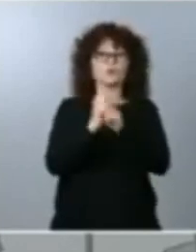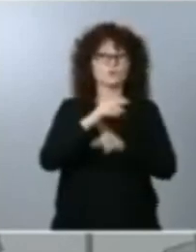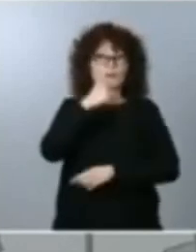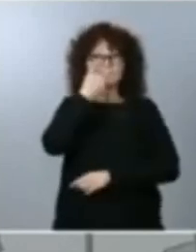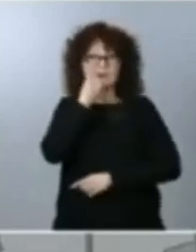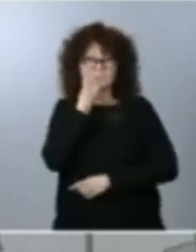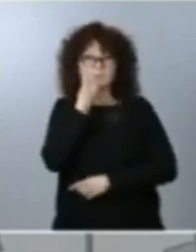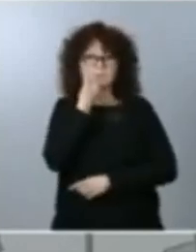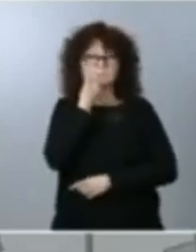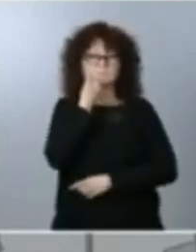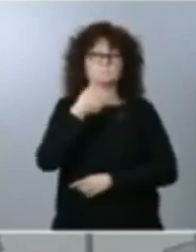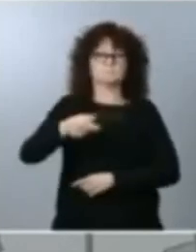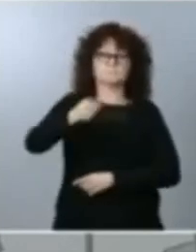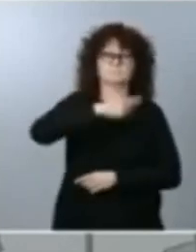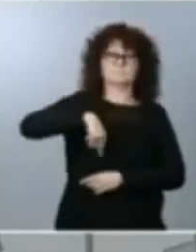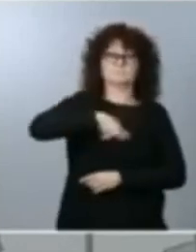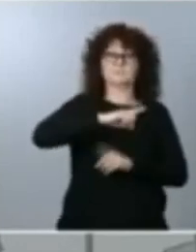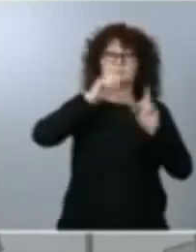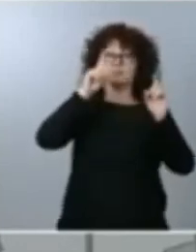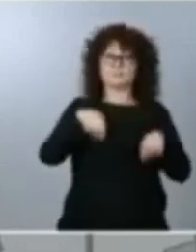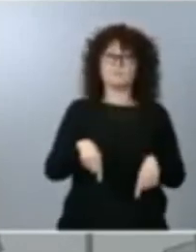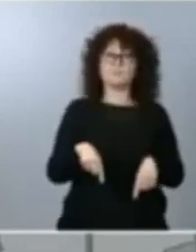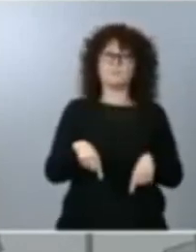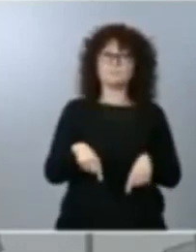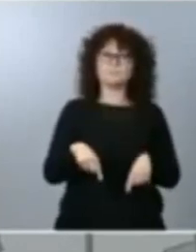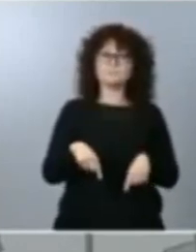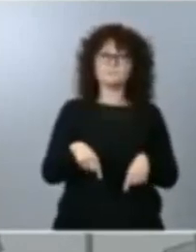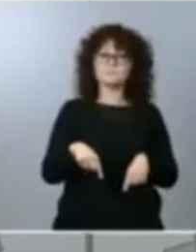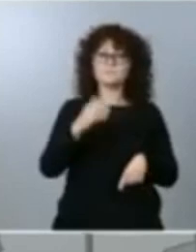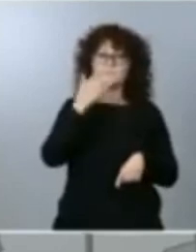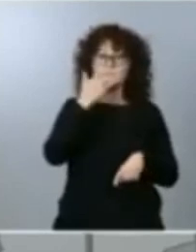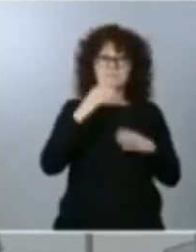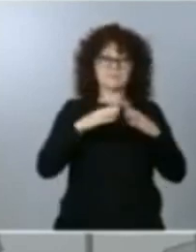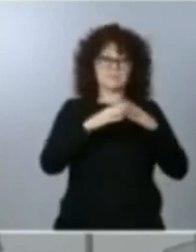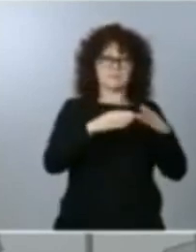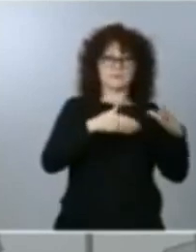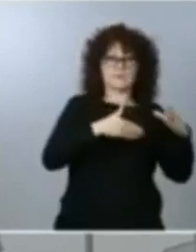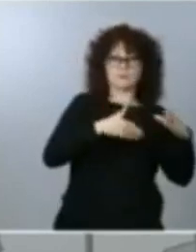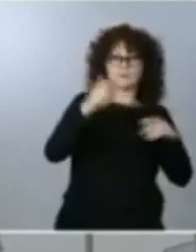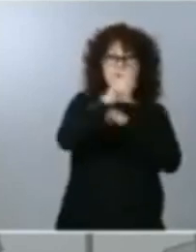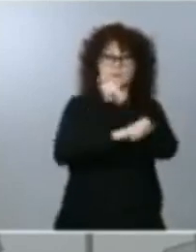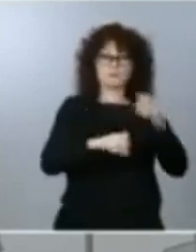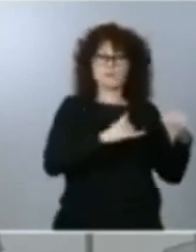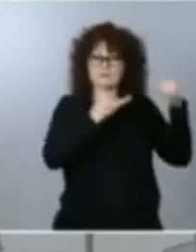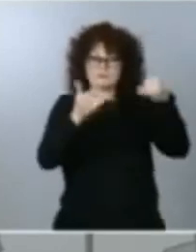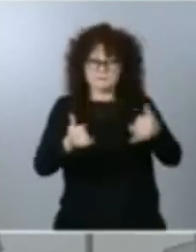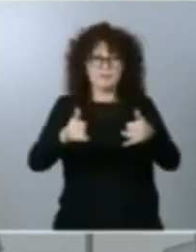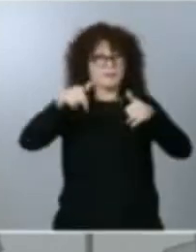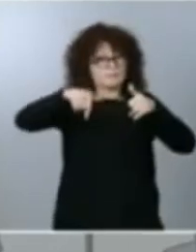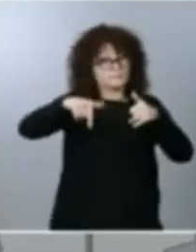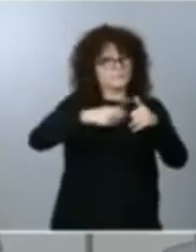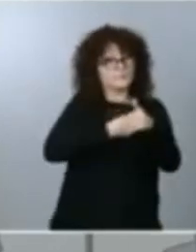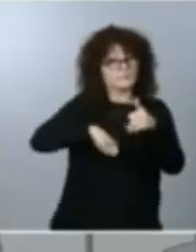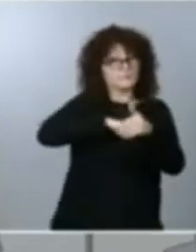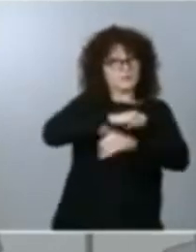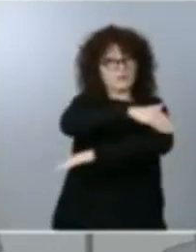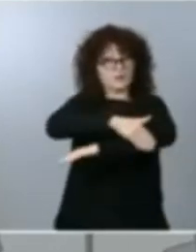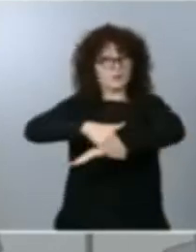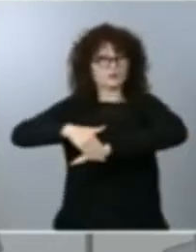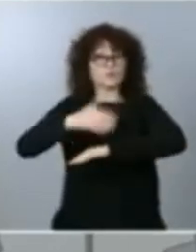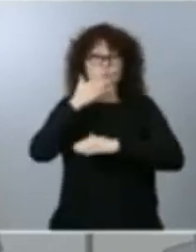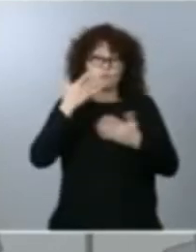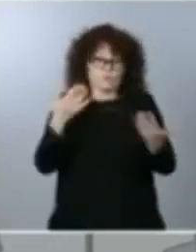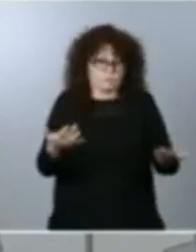que hacer es en caso de que esos cayucos y esas personas lleguen a nuestro país a nuestras costas como es el caso ahora mismo de Canarias